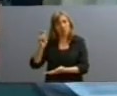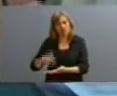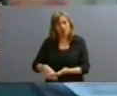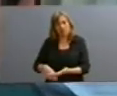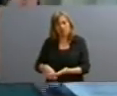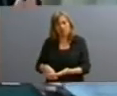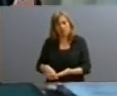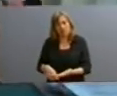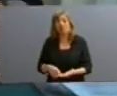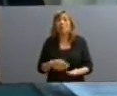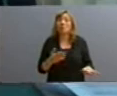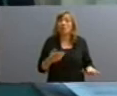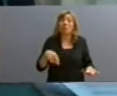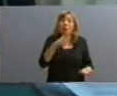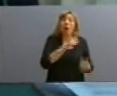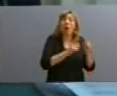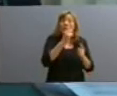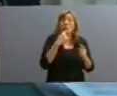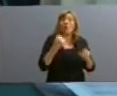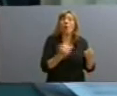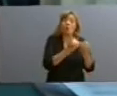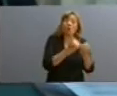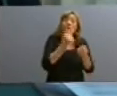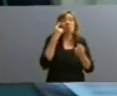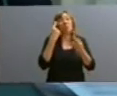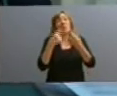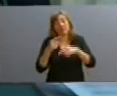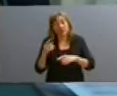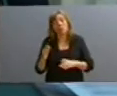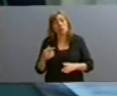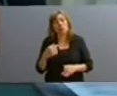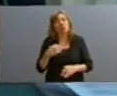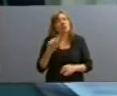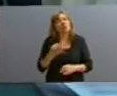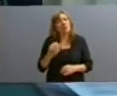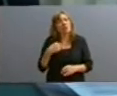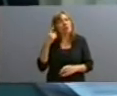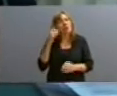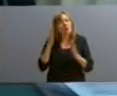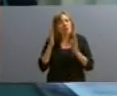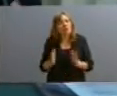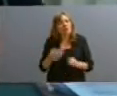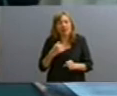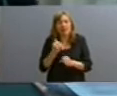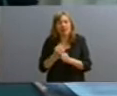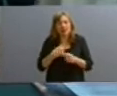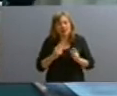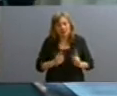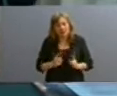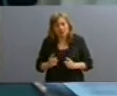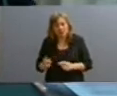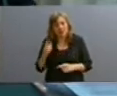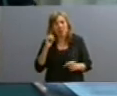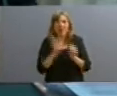decirse que no estoy de acuerdo conmigo, que estoy de acuerdo, pero siempre te ha dado tener consistencia y coherencia en lo que digo. Nunca